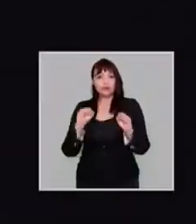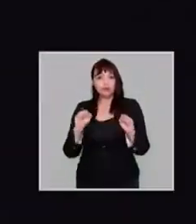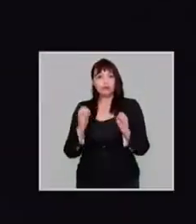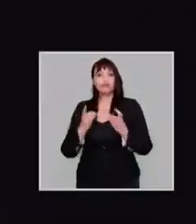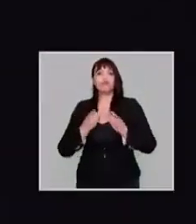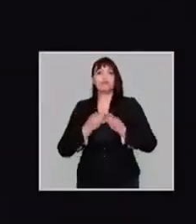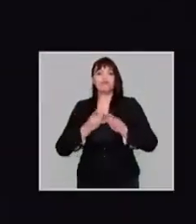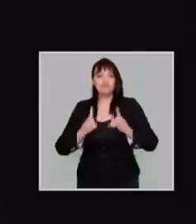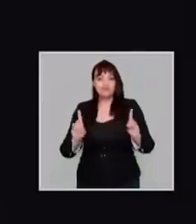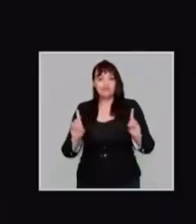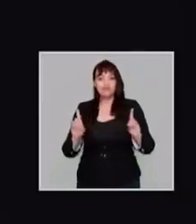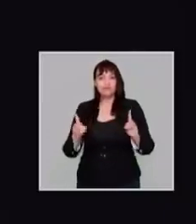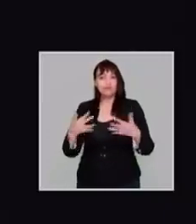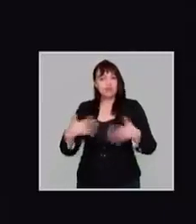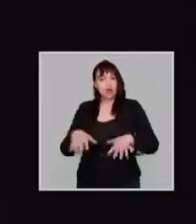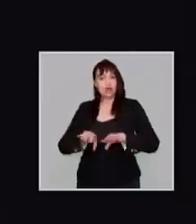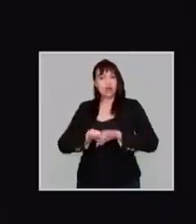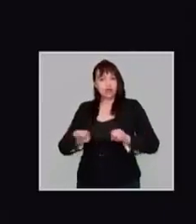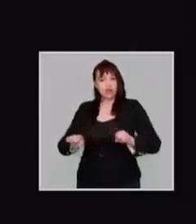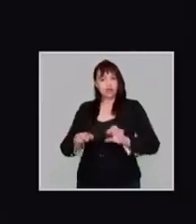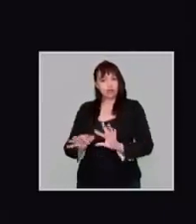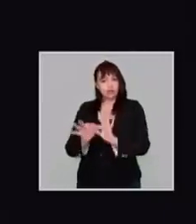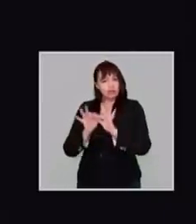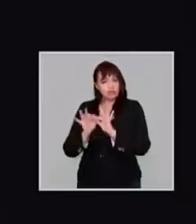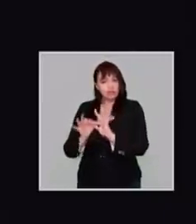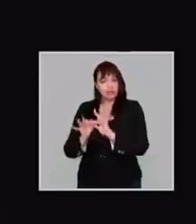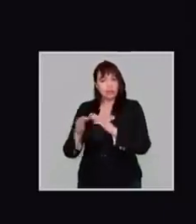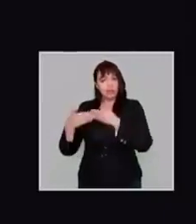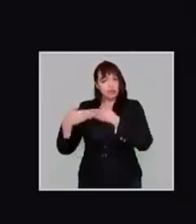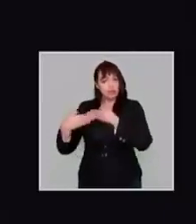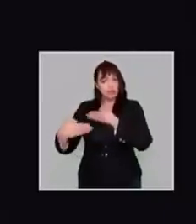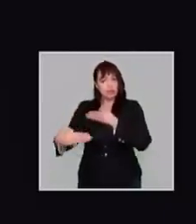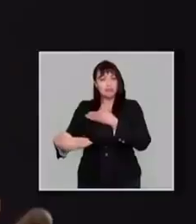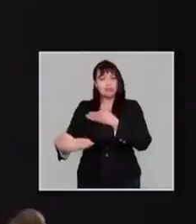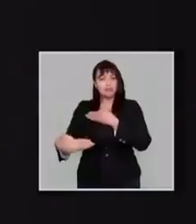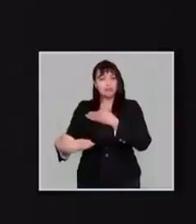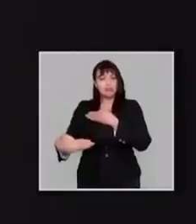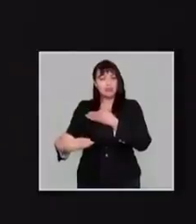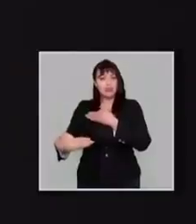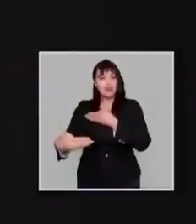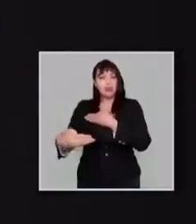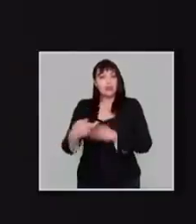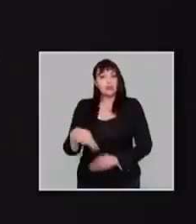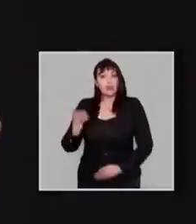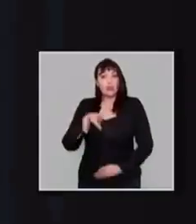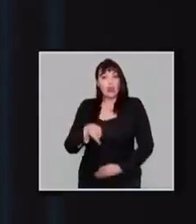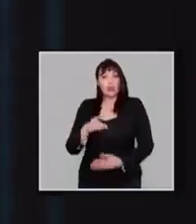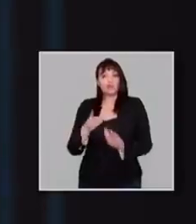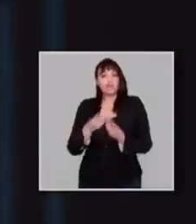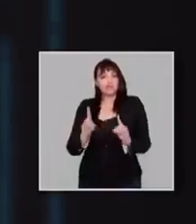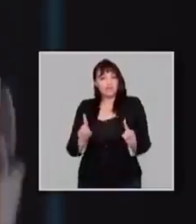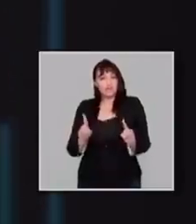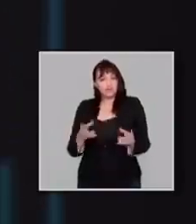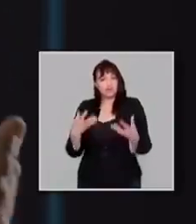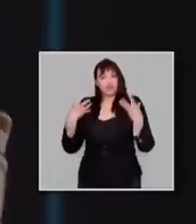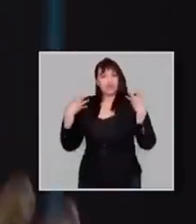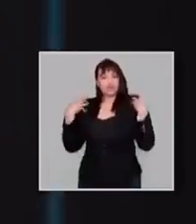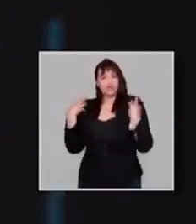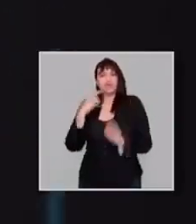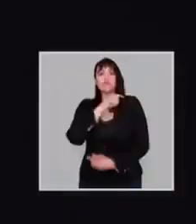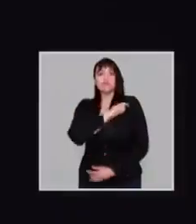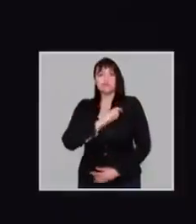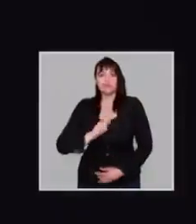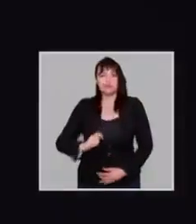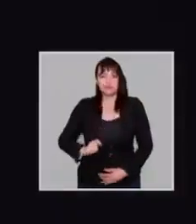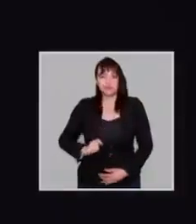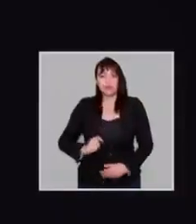democracia, una parte de ellas decían, listo, agradezcan. Da en adelante, si somos los que recuperamos la democracia, déjennos gobernar.